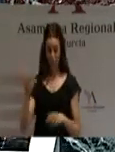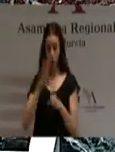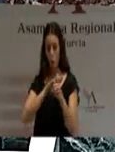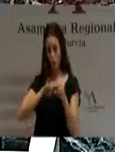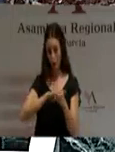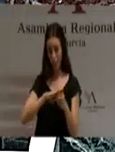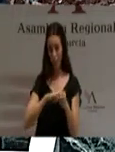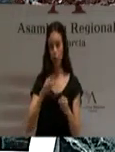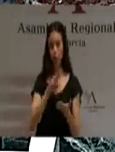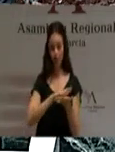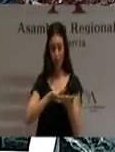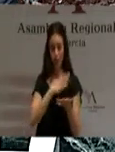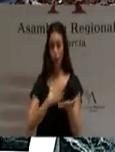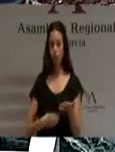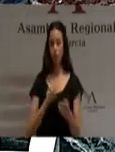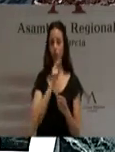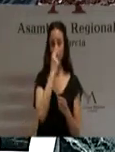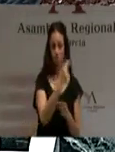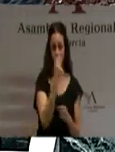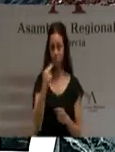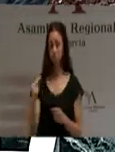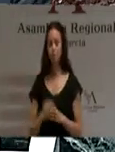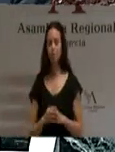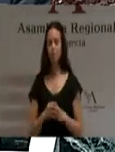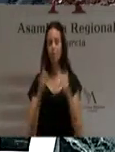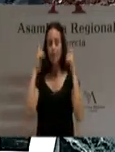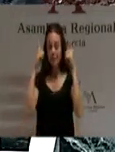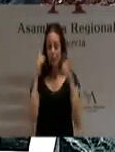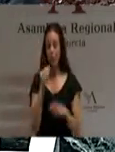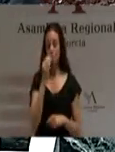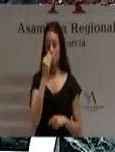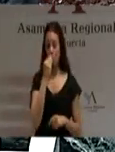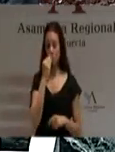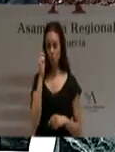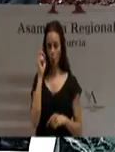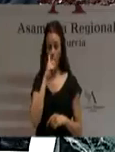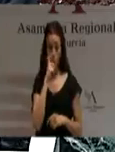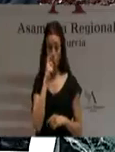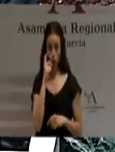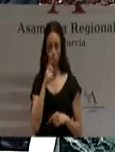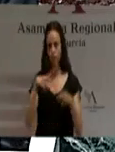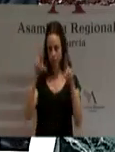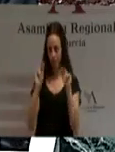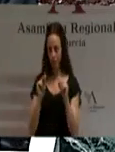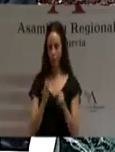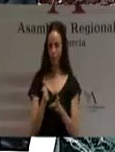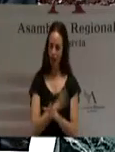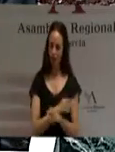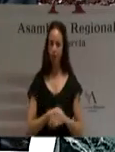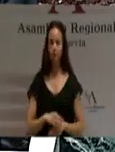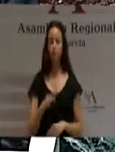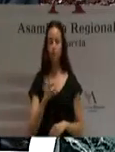región, que intentaré culminar antes de que finalice el mes de julio. Señoras y señores diputados,